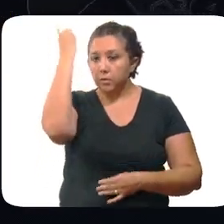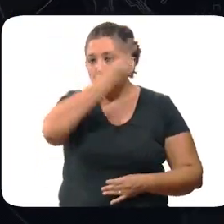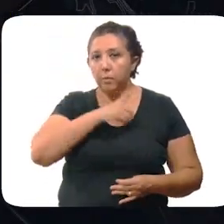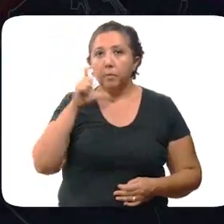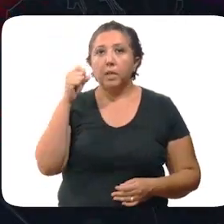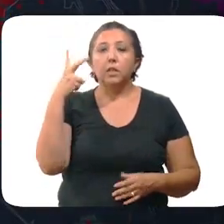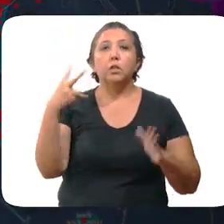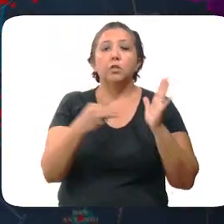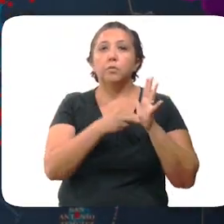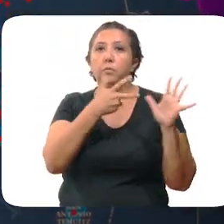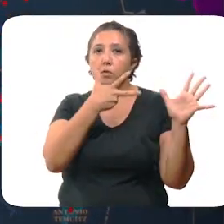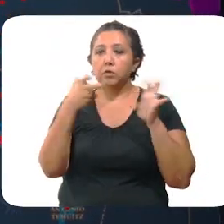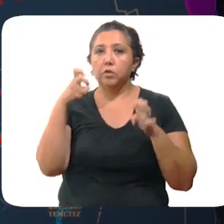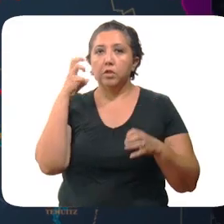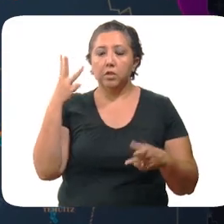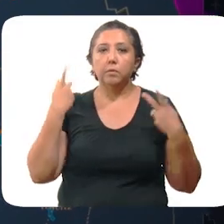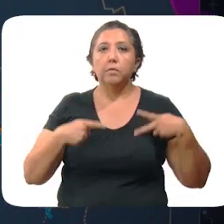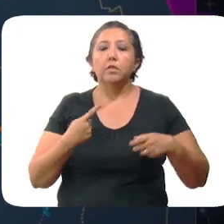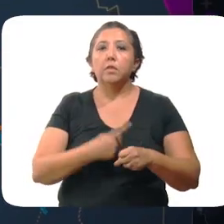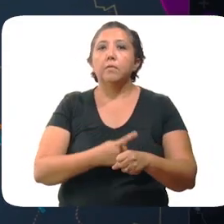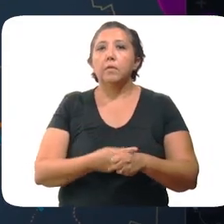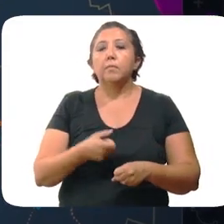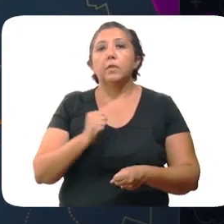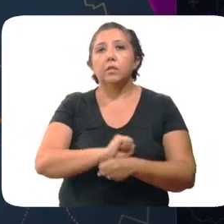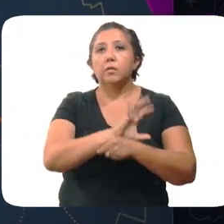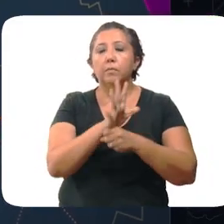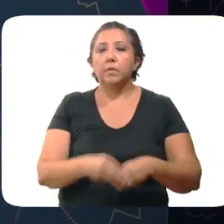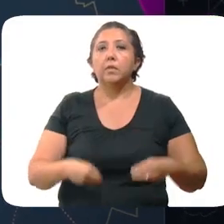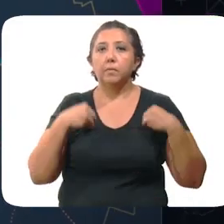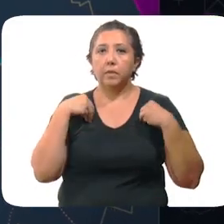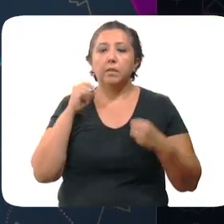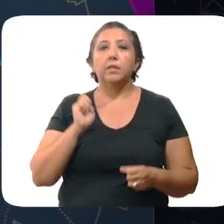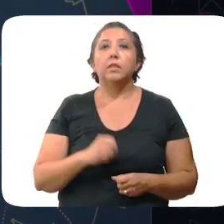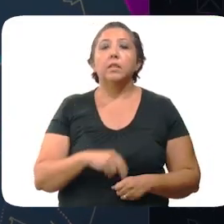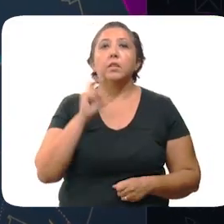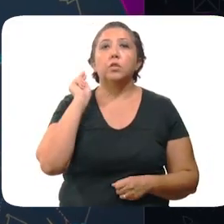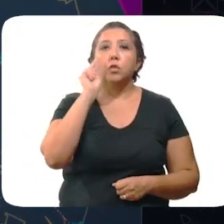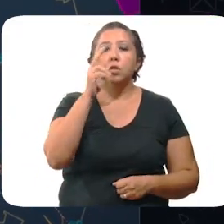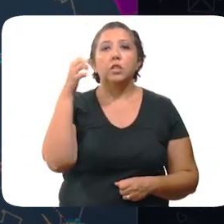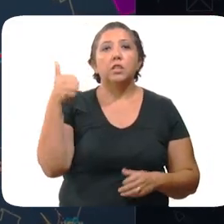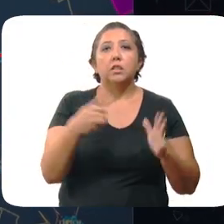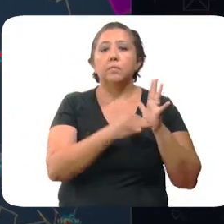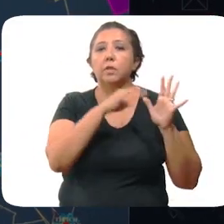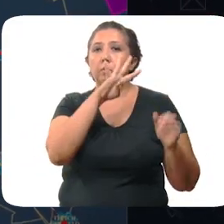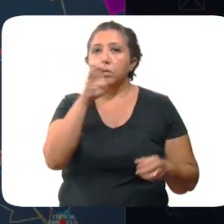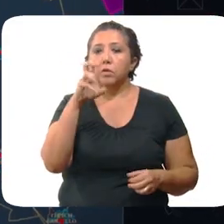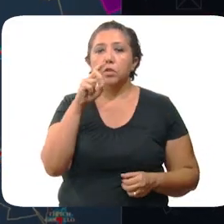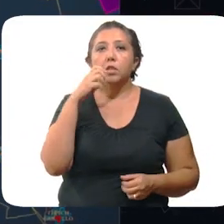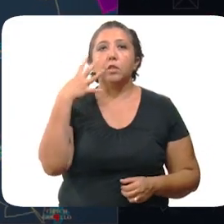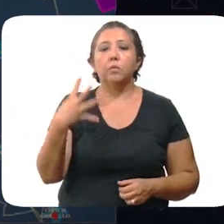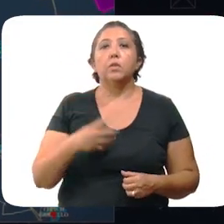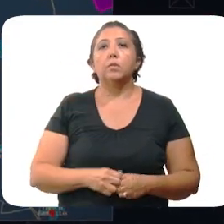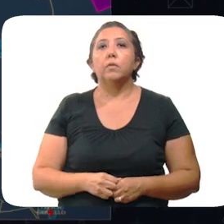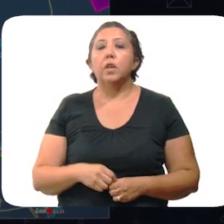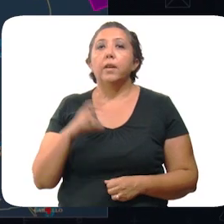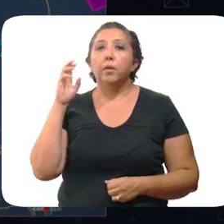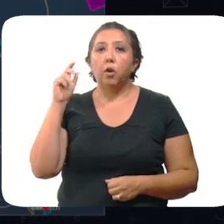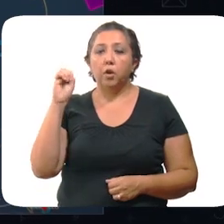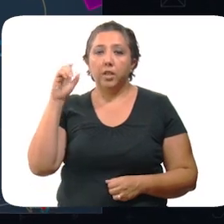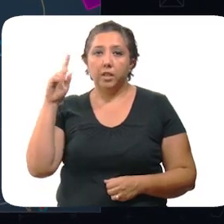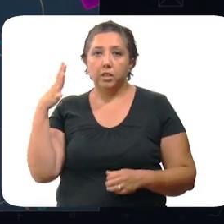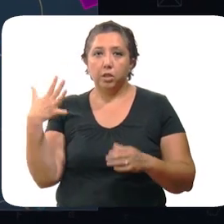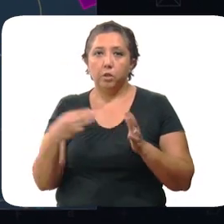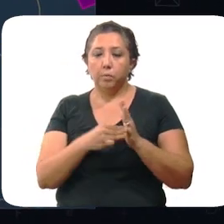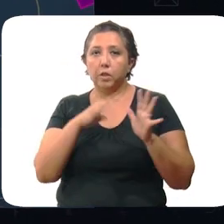diagnosticado 22,803 personas contagiadas de coronavirus que viven en la zona norte, 6,434, en la zona